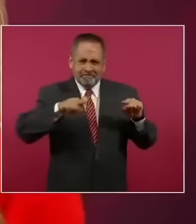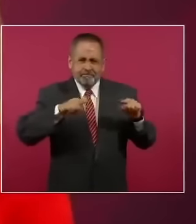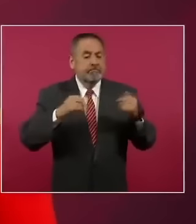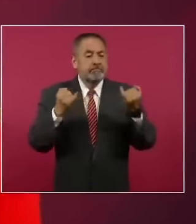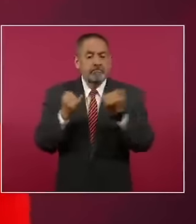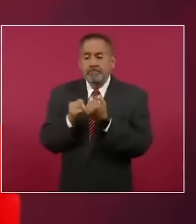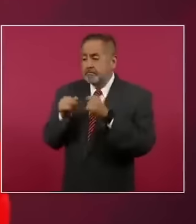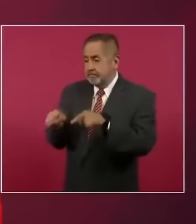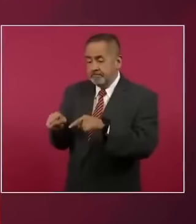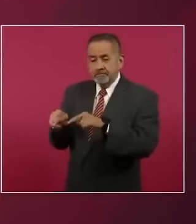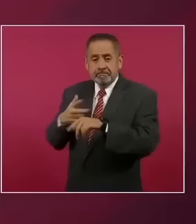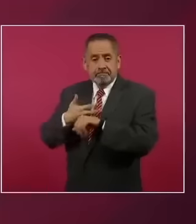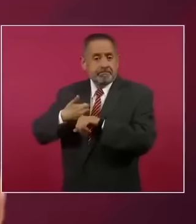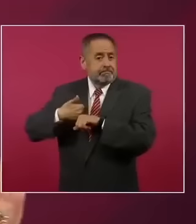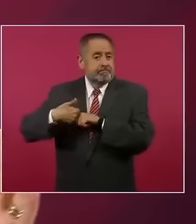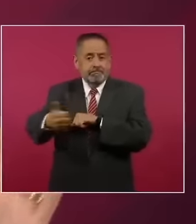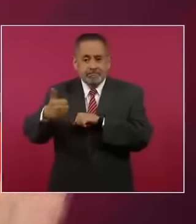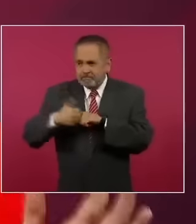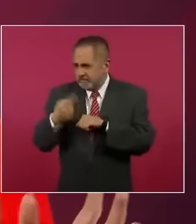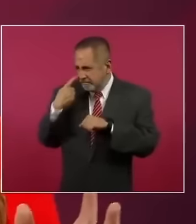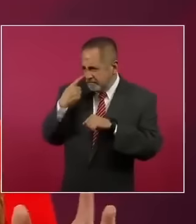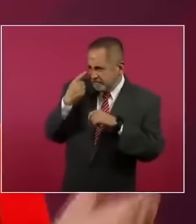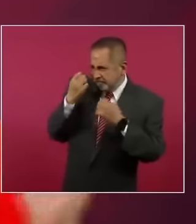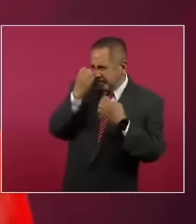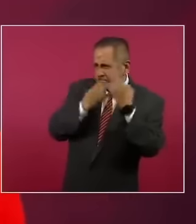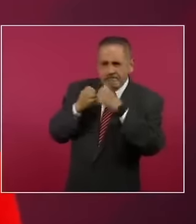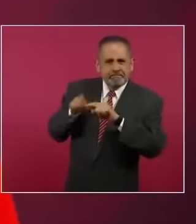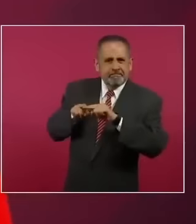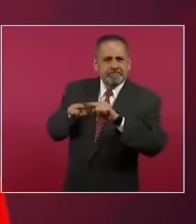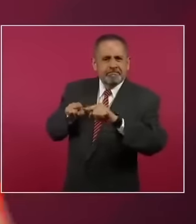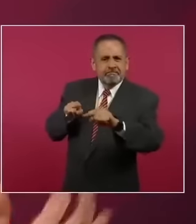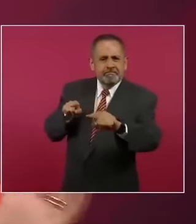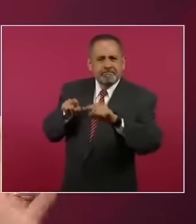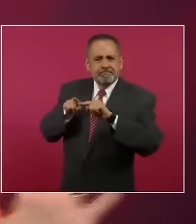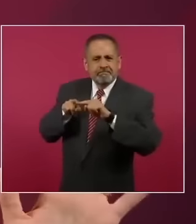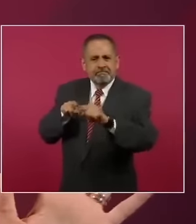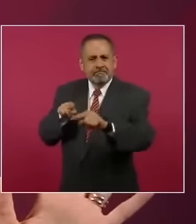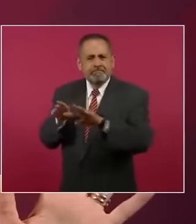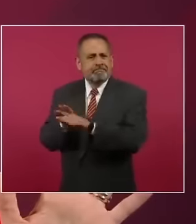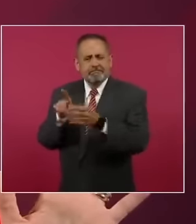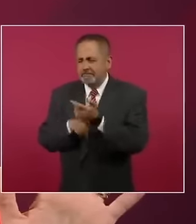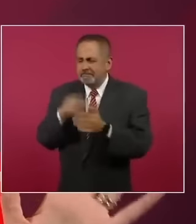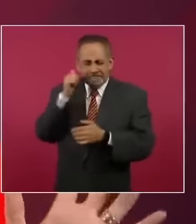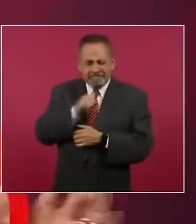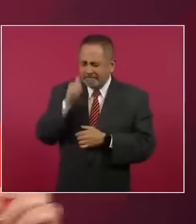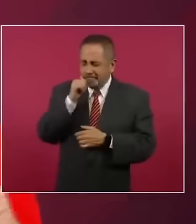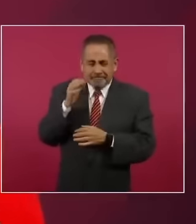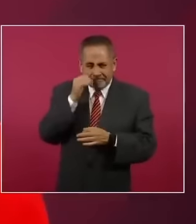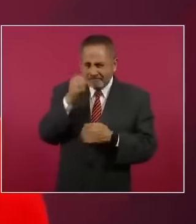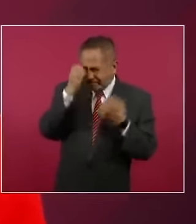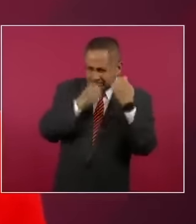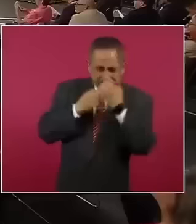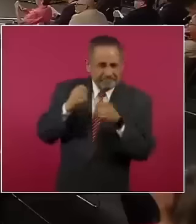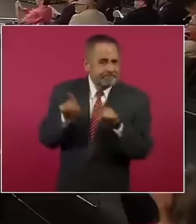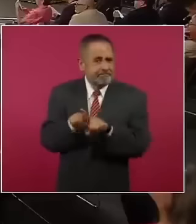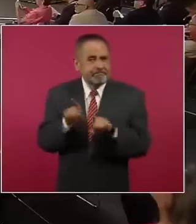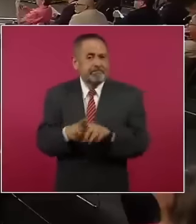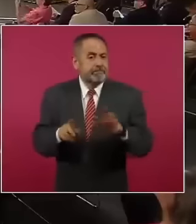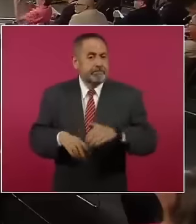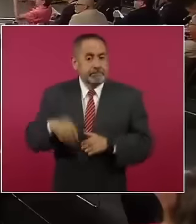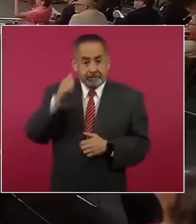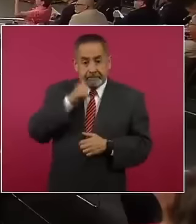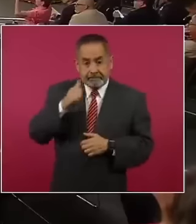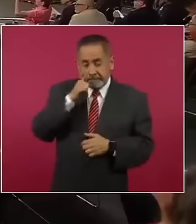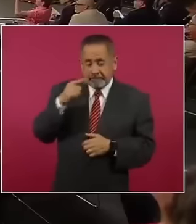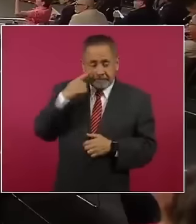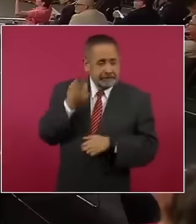va a quedarse funcionando siempre. Y entonces es como si el tren fuera nuestro paciente. Y entonces, en todo momento,